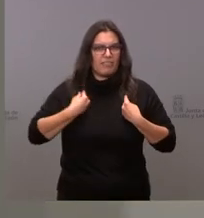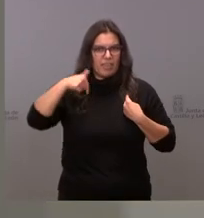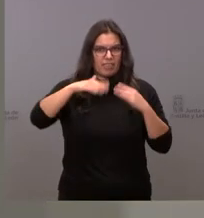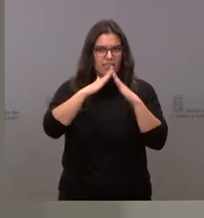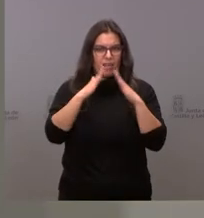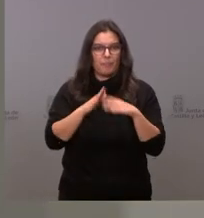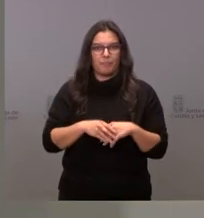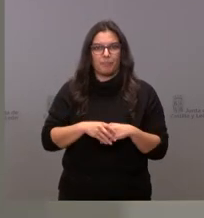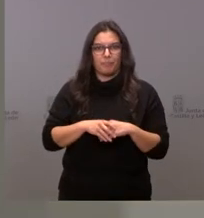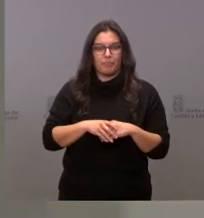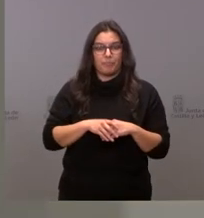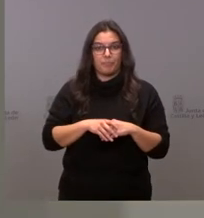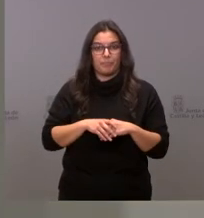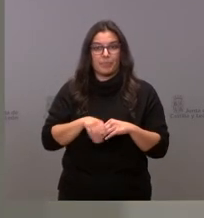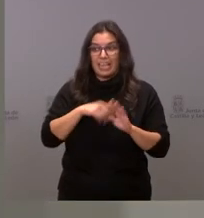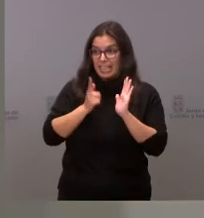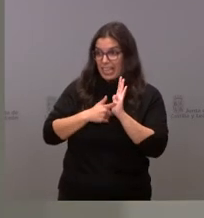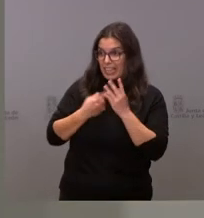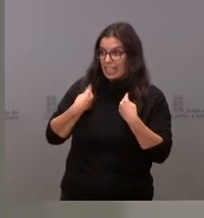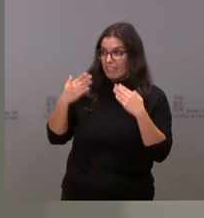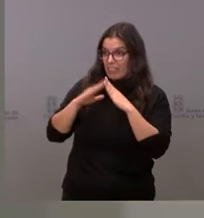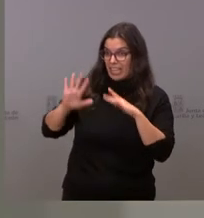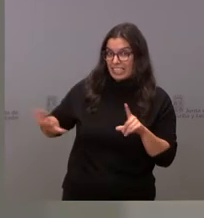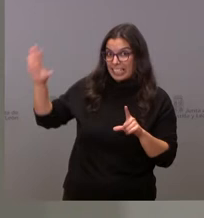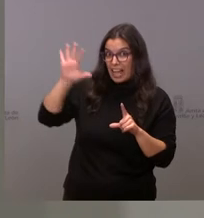la ley de vivienda estatal si